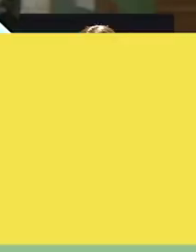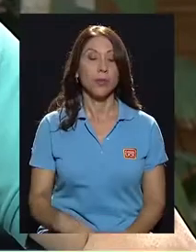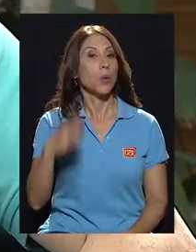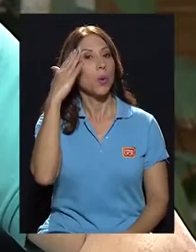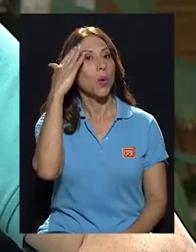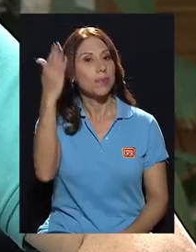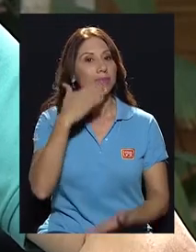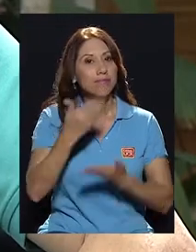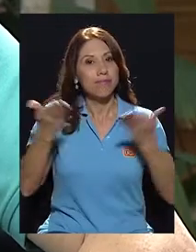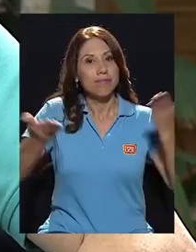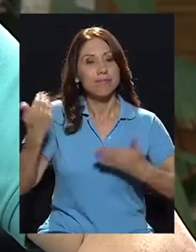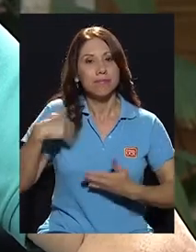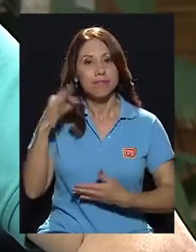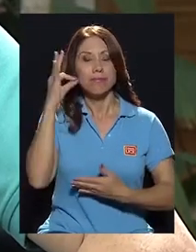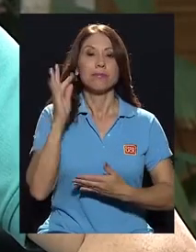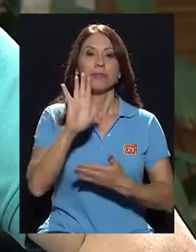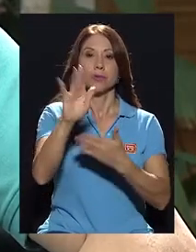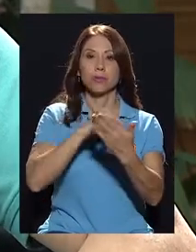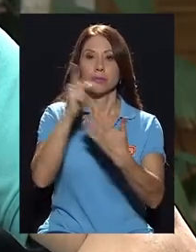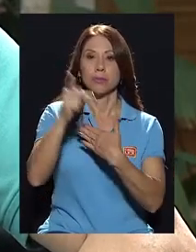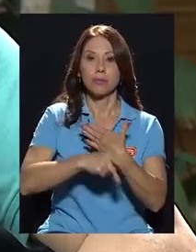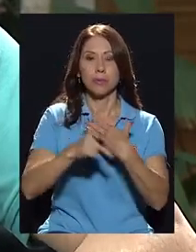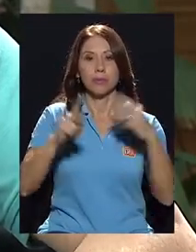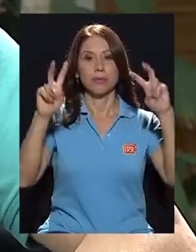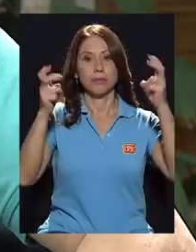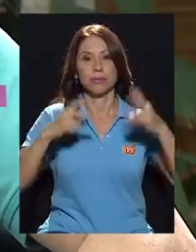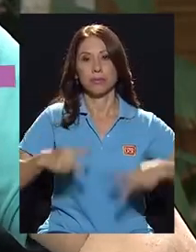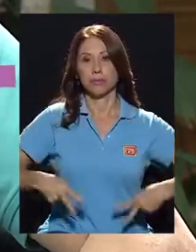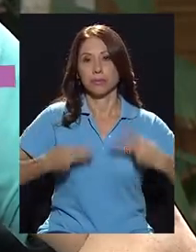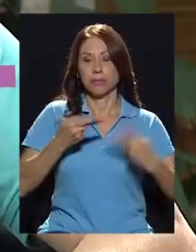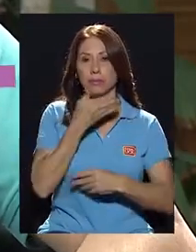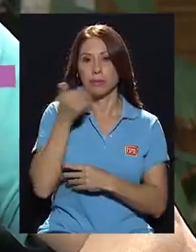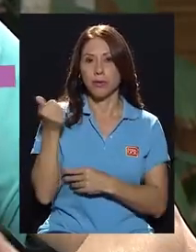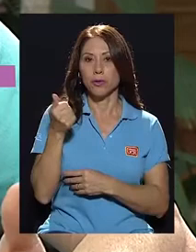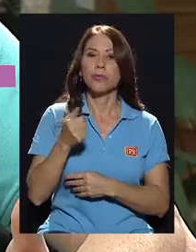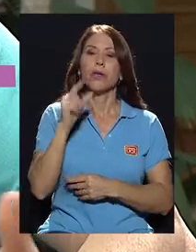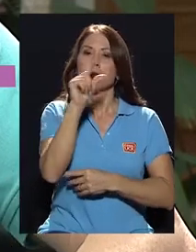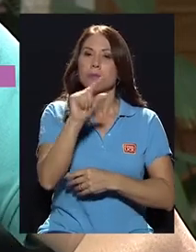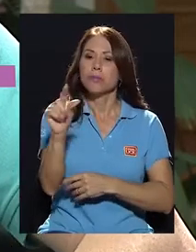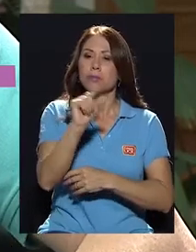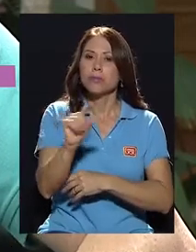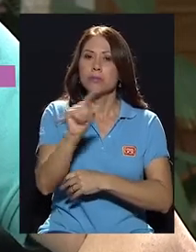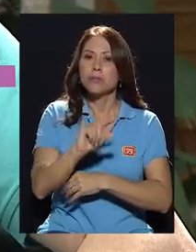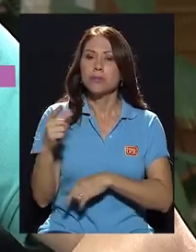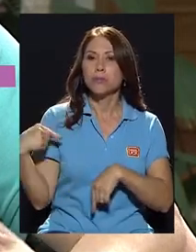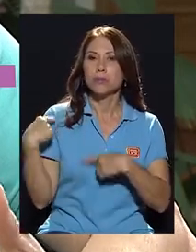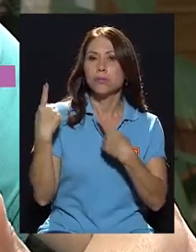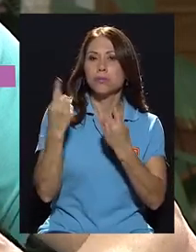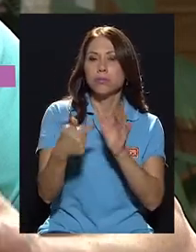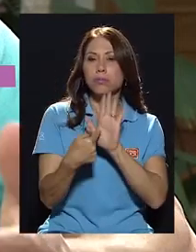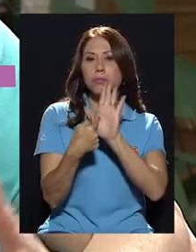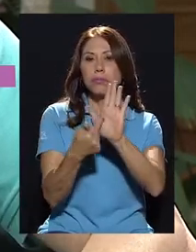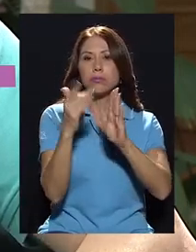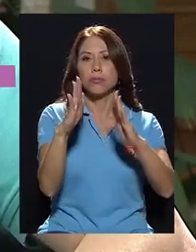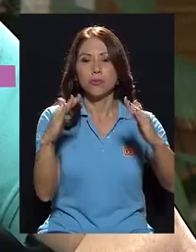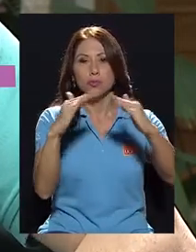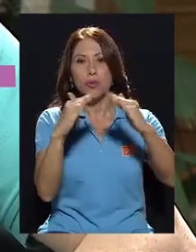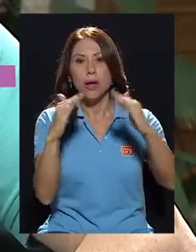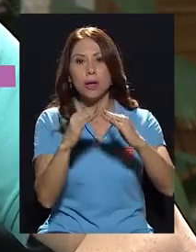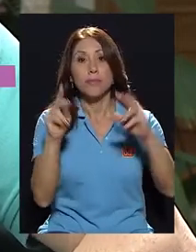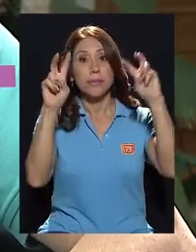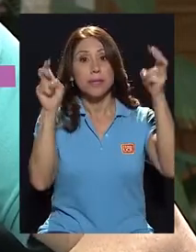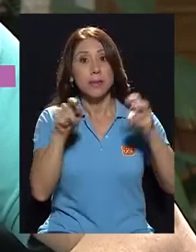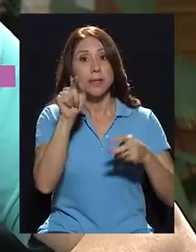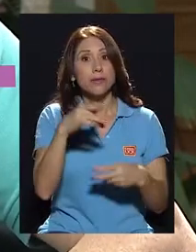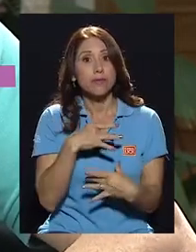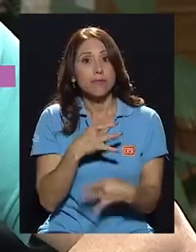Hola, bienvenidas y bienvenidos a su telerevista. Vivir mejor, la cual cada semana llevamos a su hogar temas que sean de